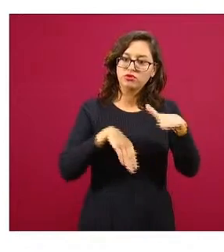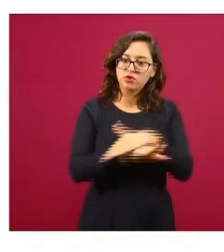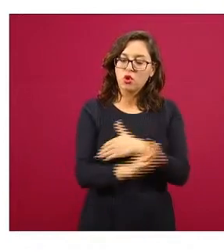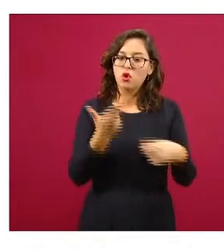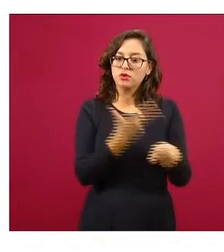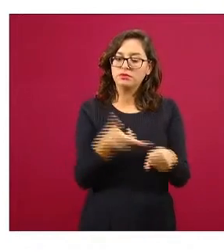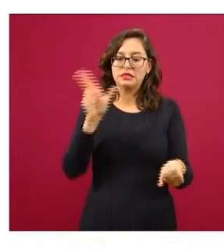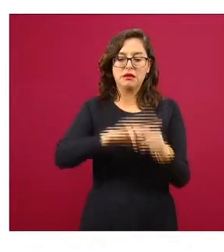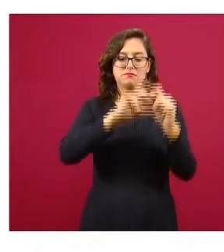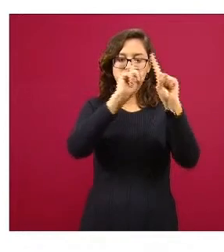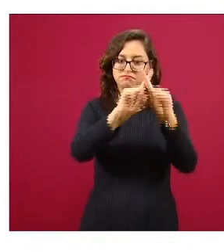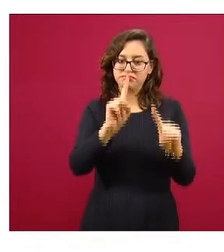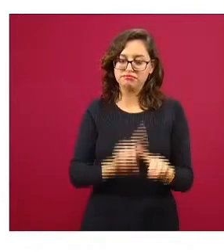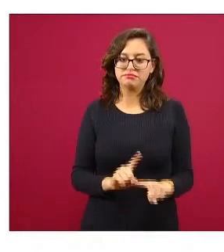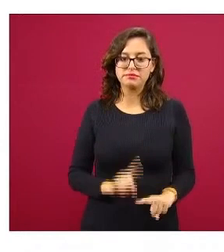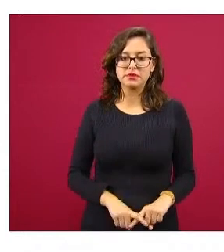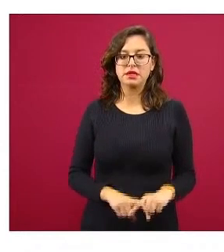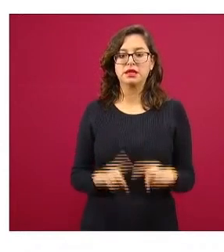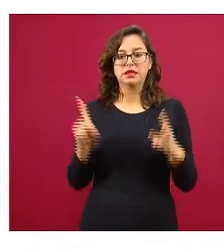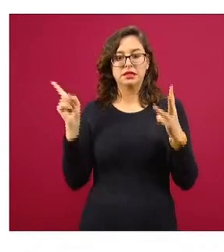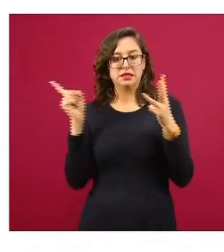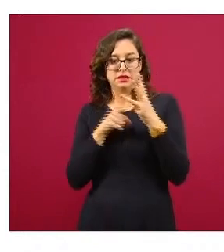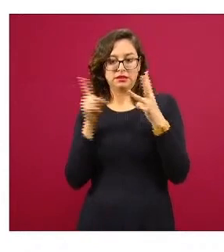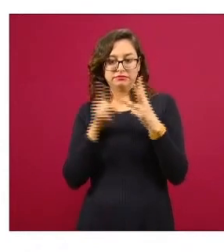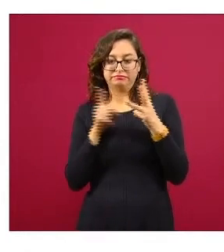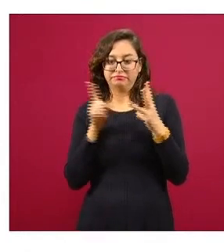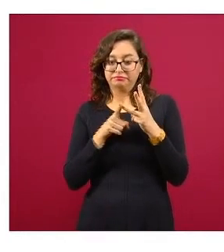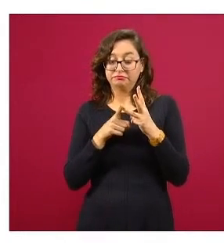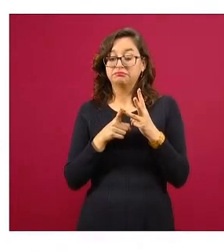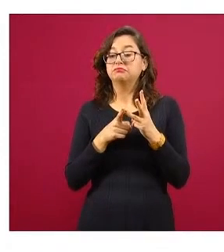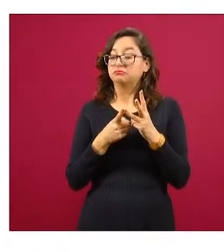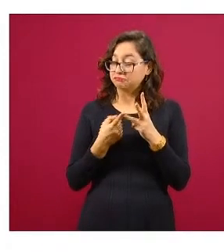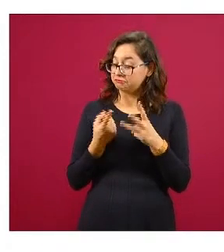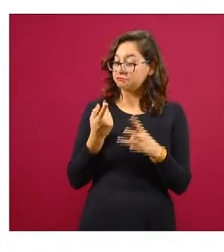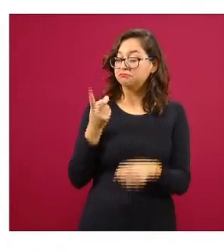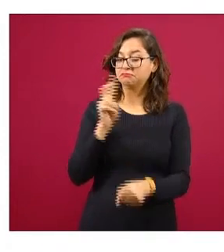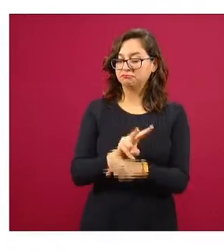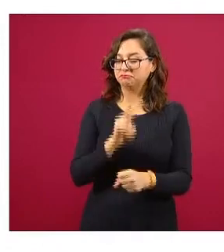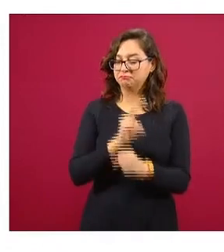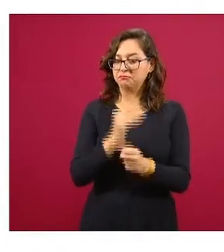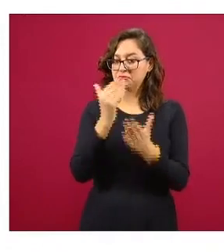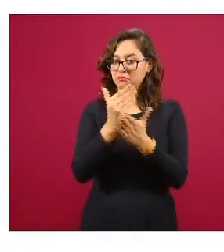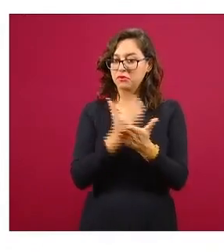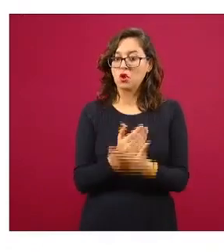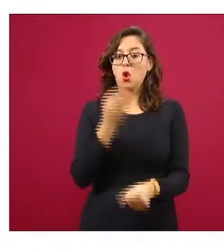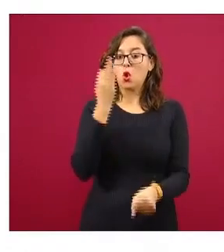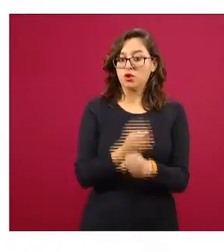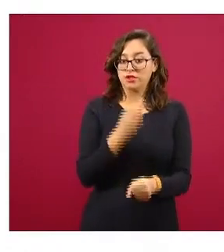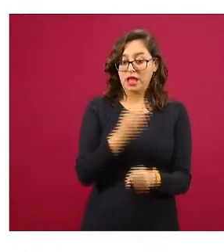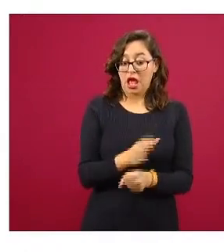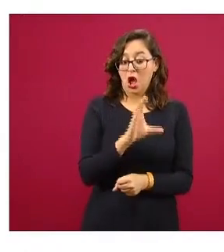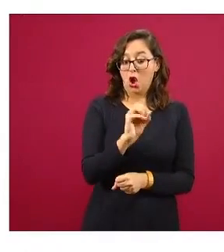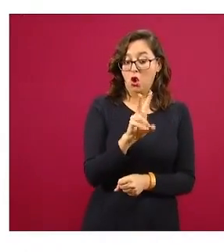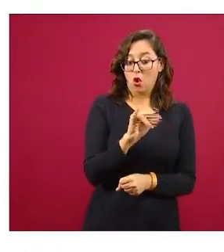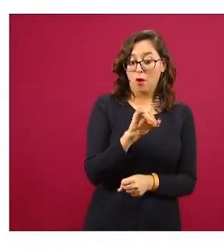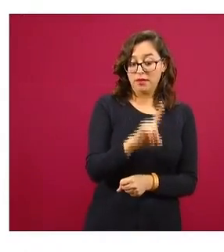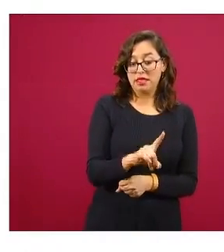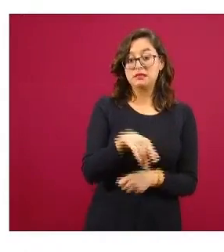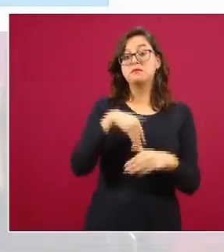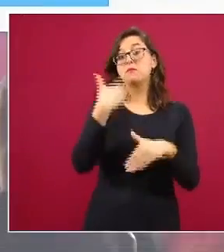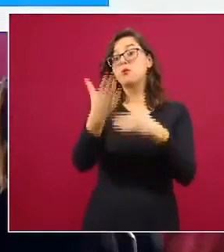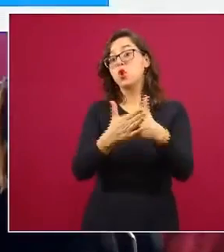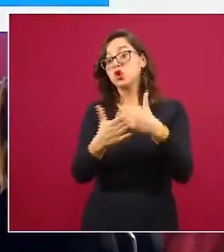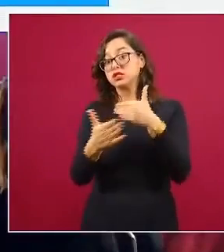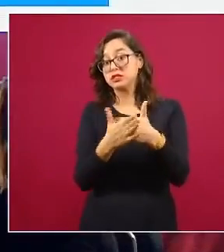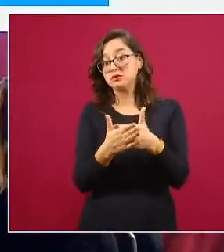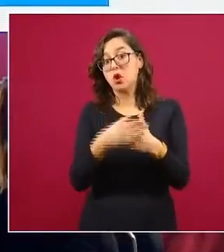etcétera permite un análisis puntual lo vemos actualmente hoy COVID mañana eventualmente influenza o